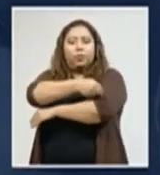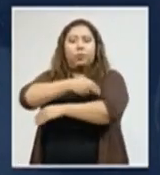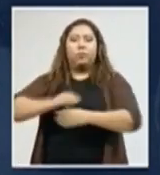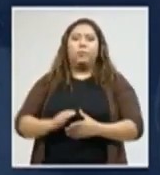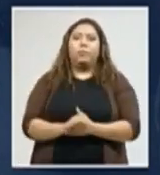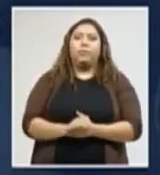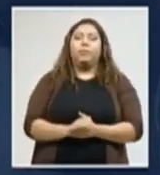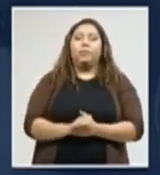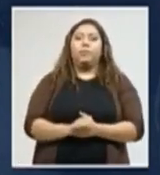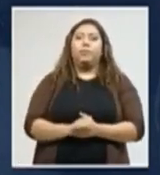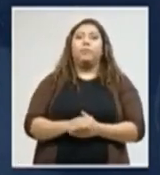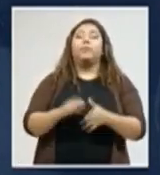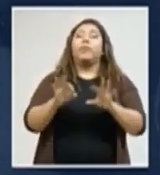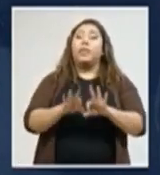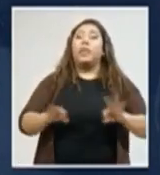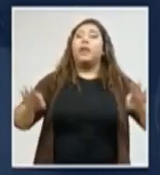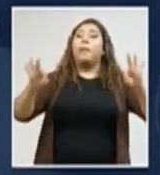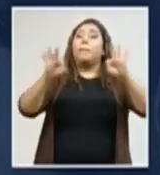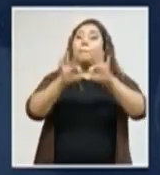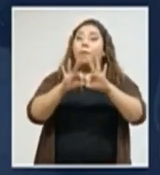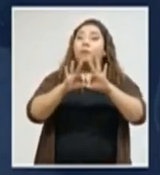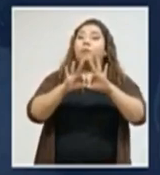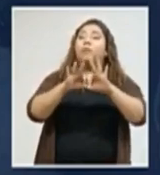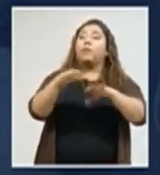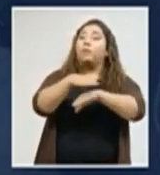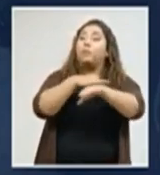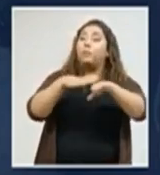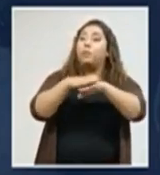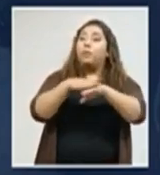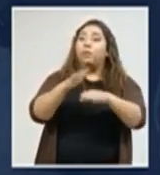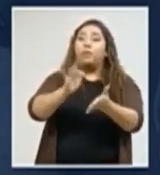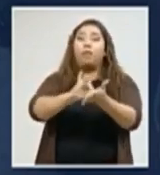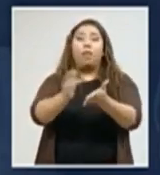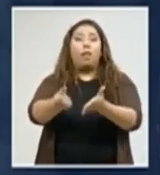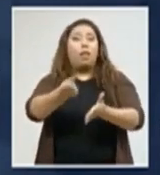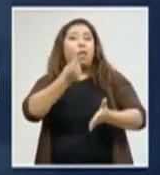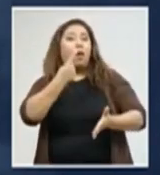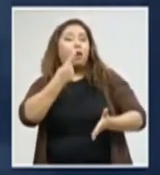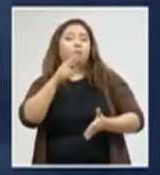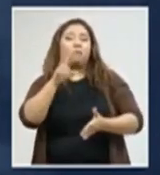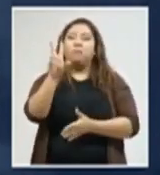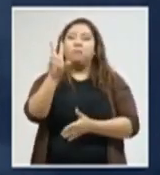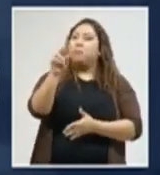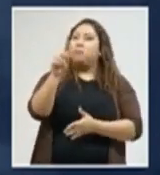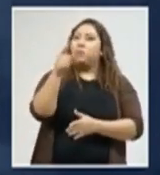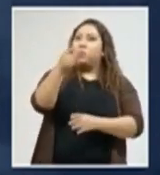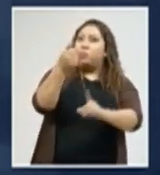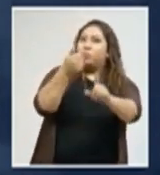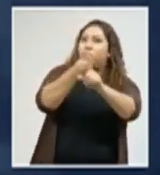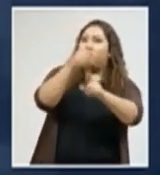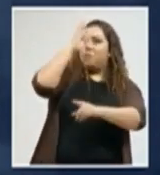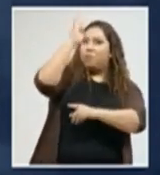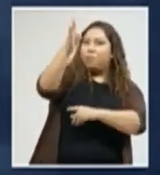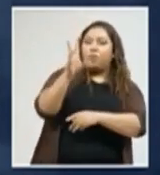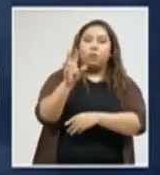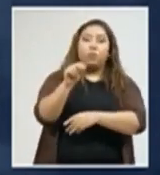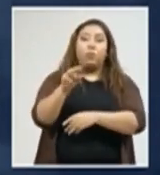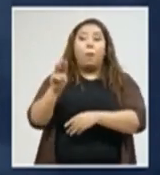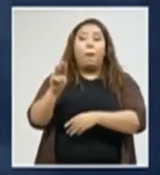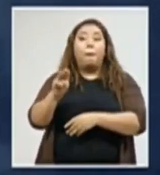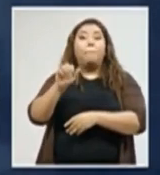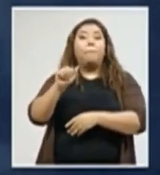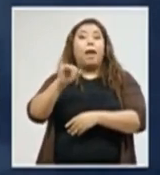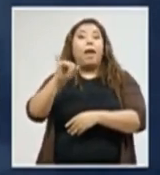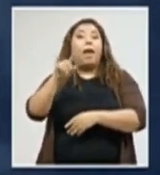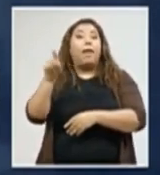pero sobre todo, por favor, no se automedique, el tratamiento maíz es para pacientes diagnosticados con COVID,